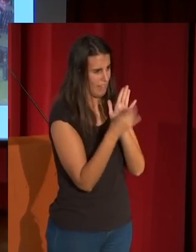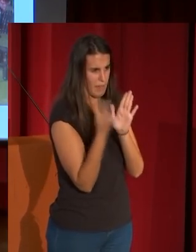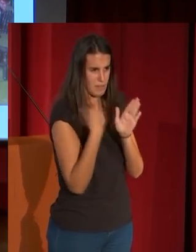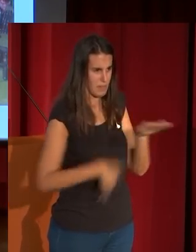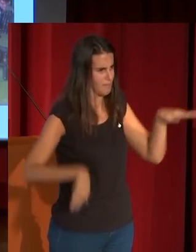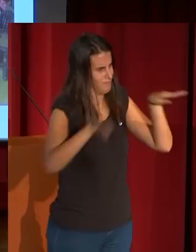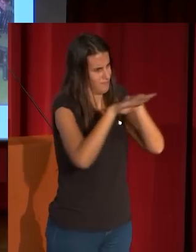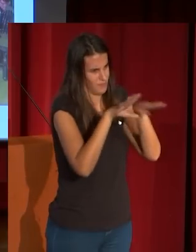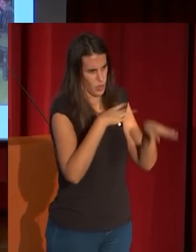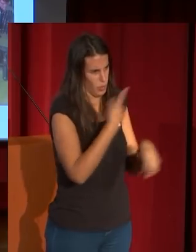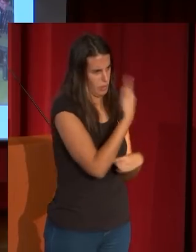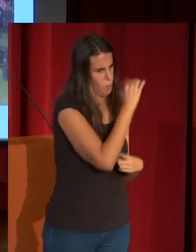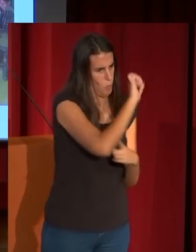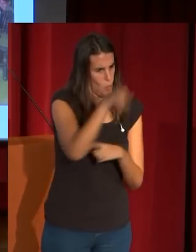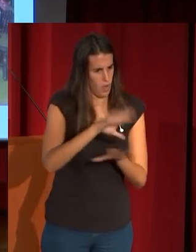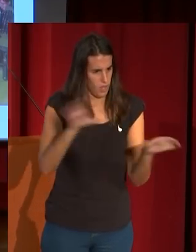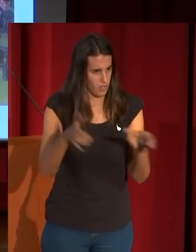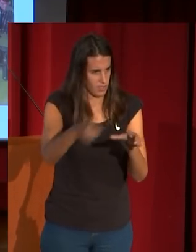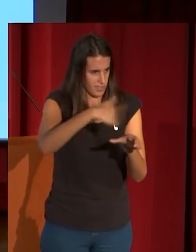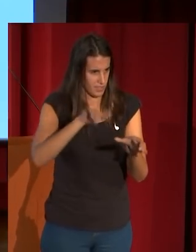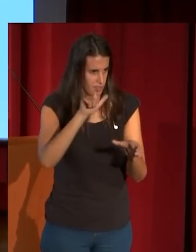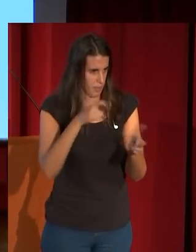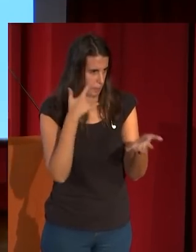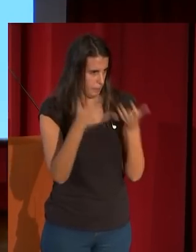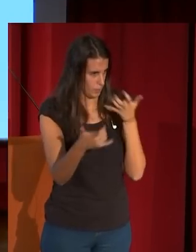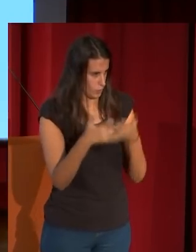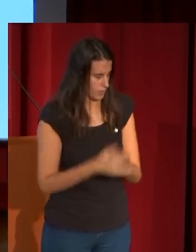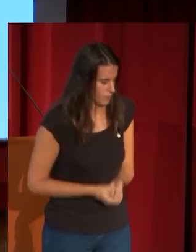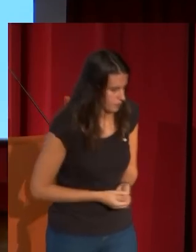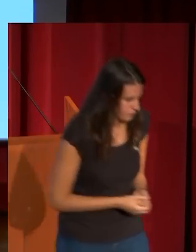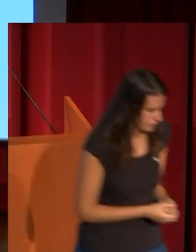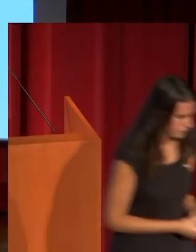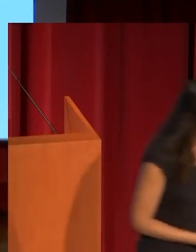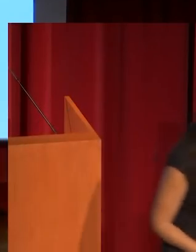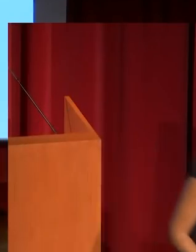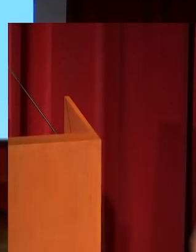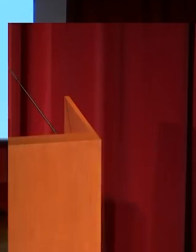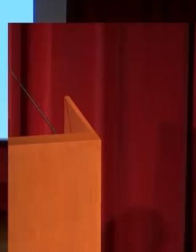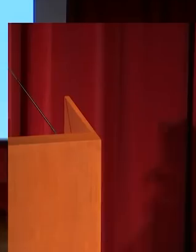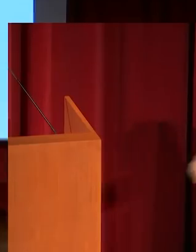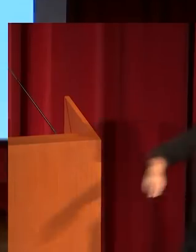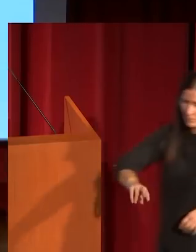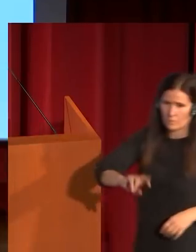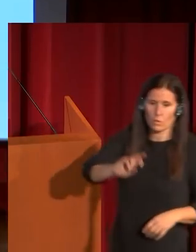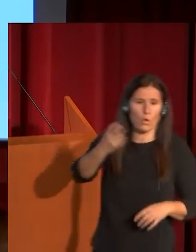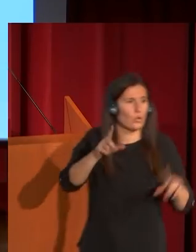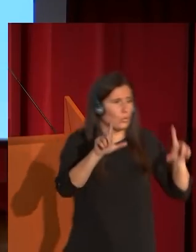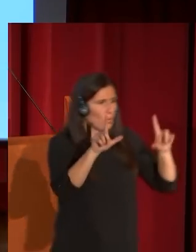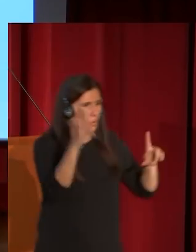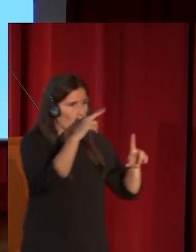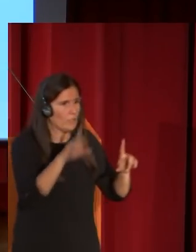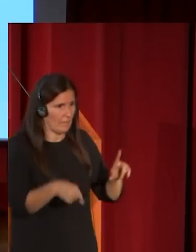siguiendo estos cuadros de género ambientados en el siglo XVIII el otro gran cuadro de género que hemos traído a la